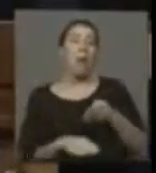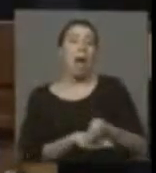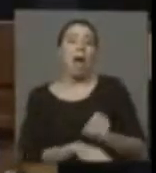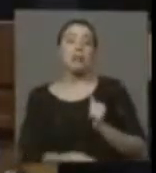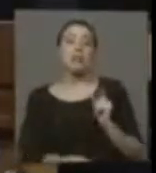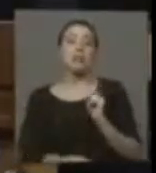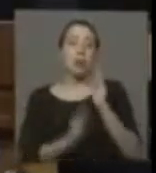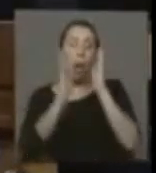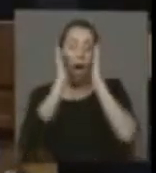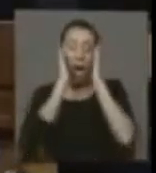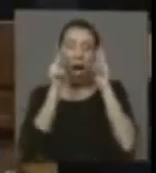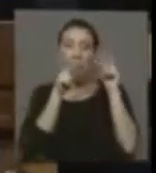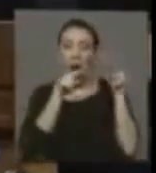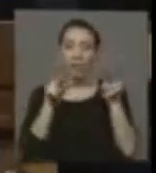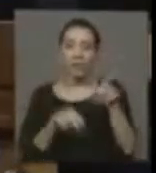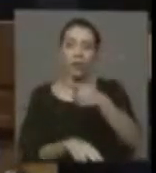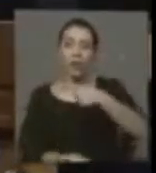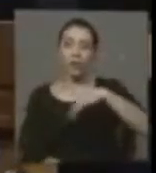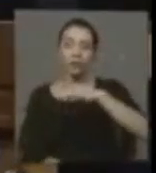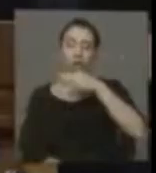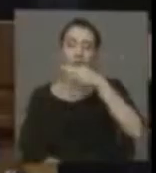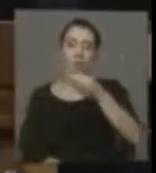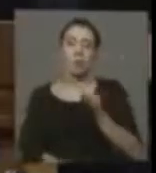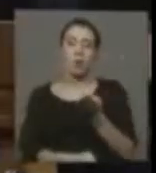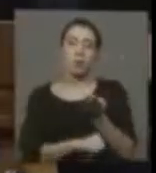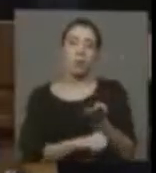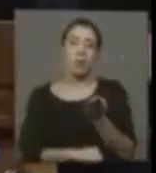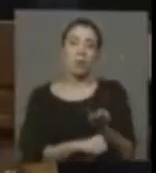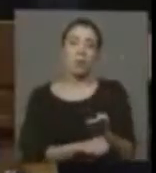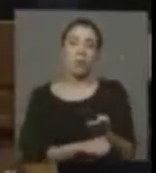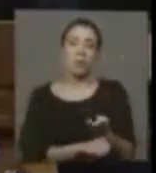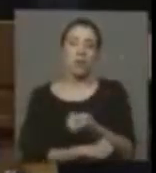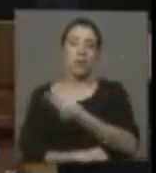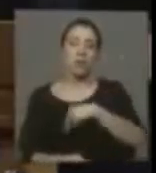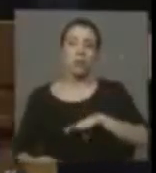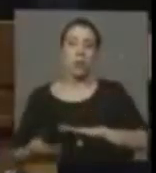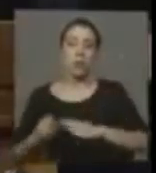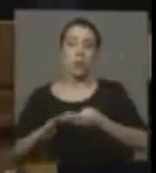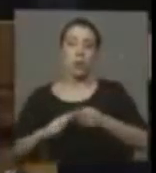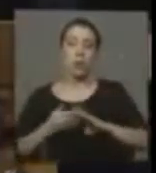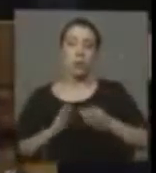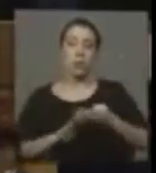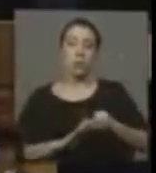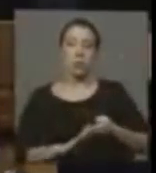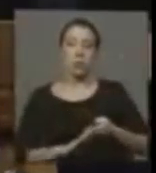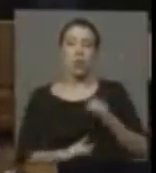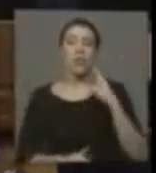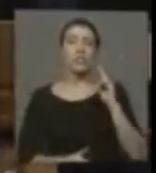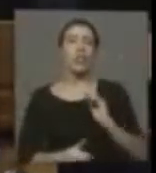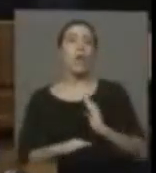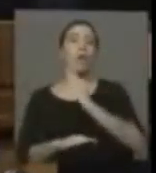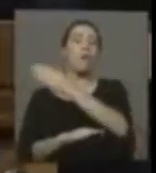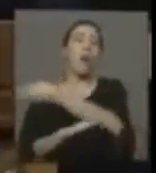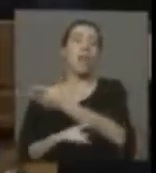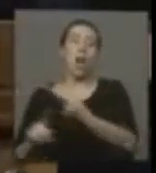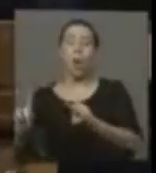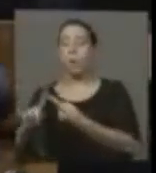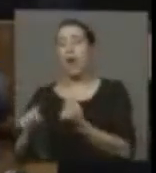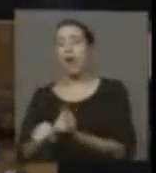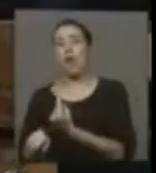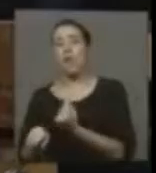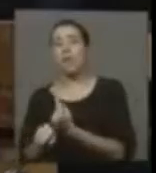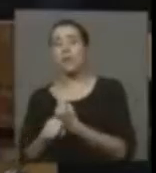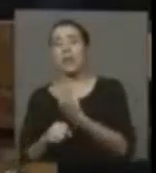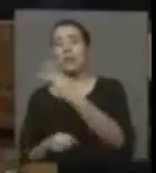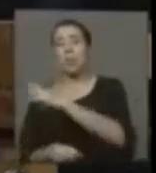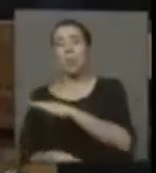¿no es cierto?, si no están atentos a lo que estamos planteando de las demandas y los requerimientos que tienen nuestras comunidades. Si no, júntense en sus ministerios, ¿no es cierto?, y